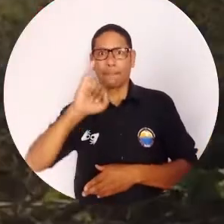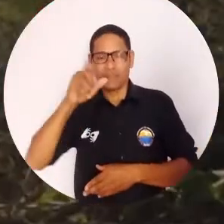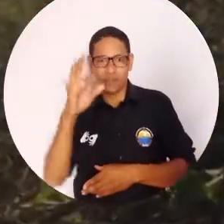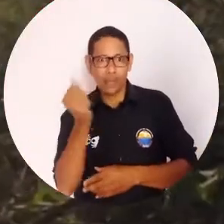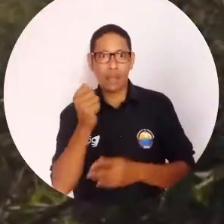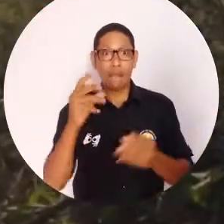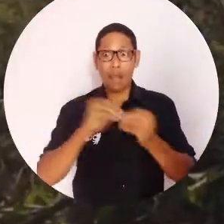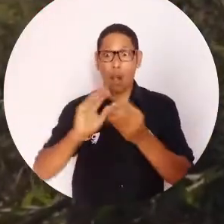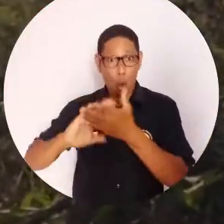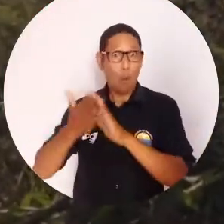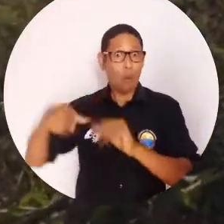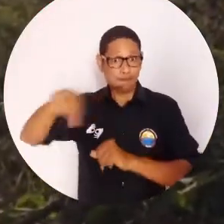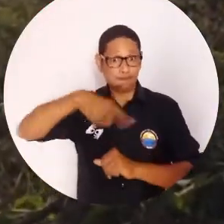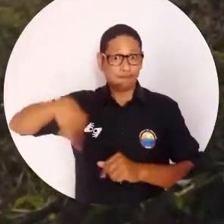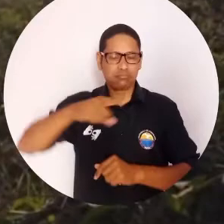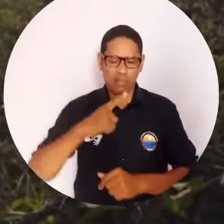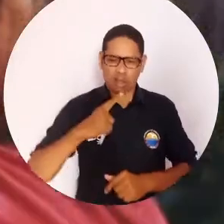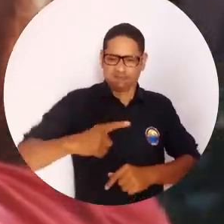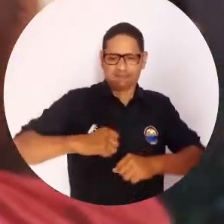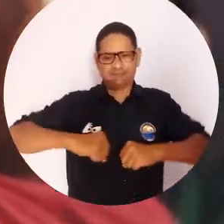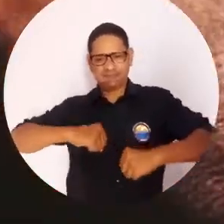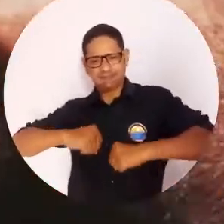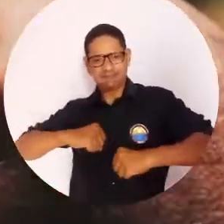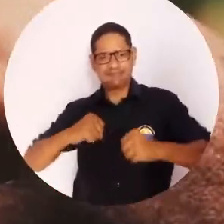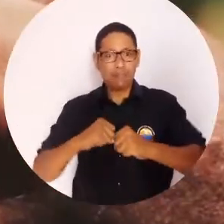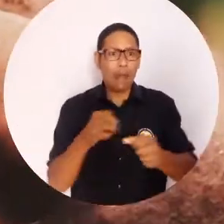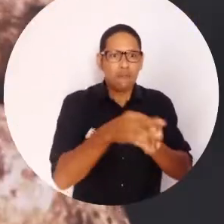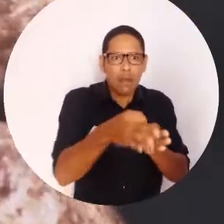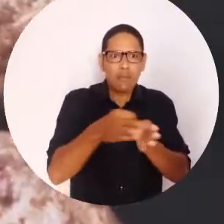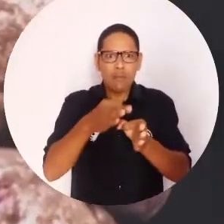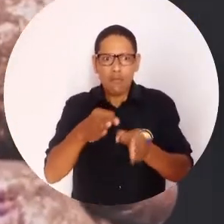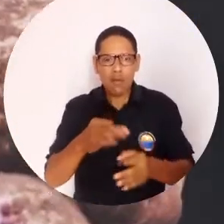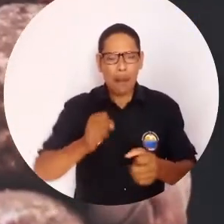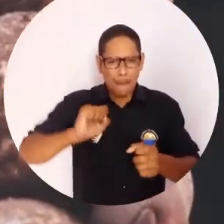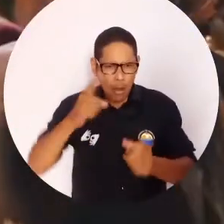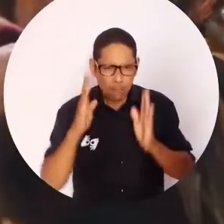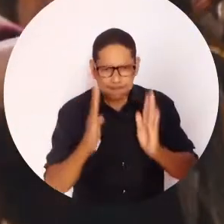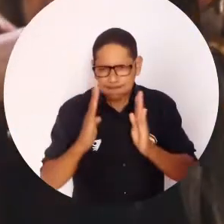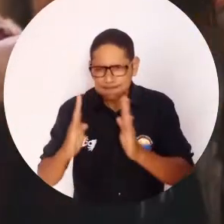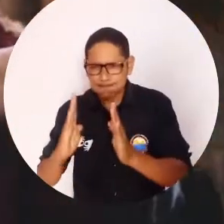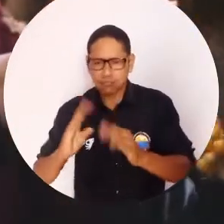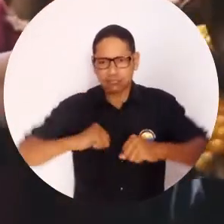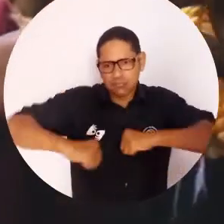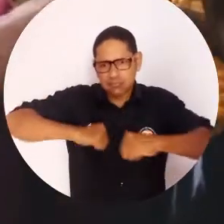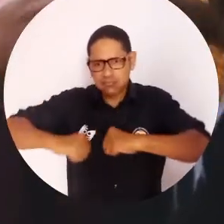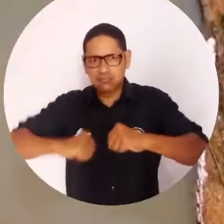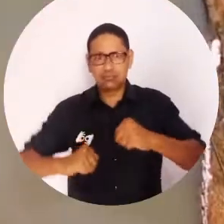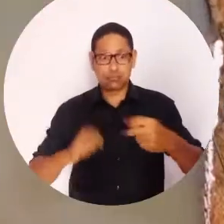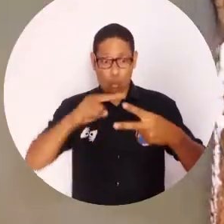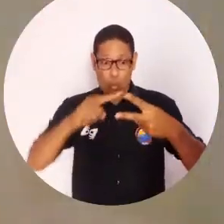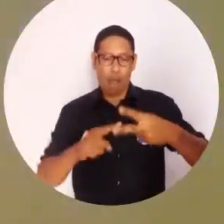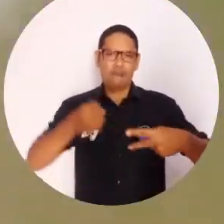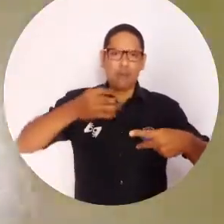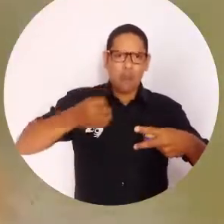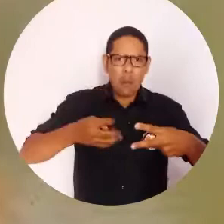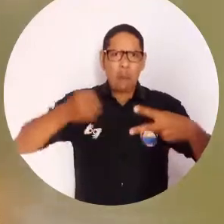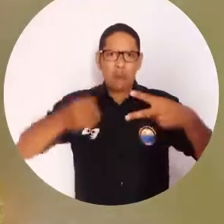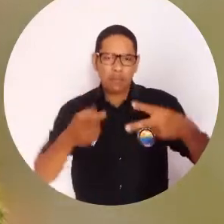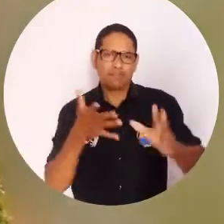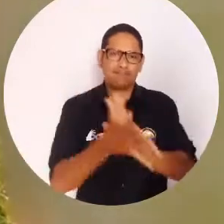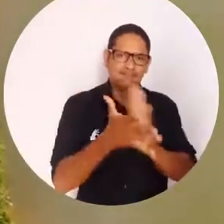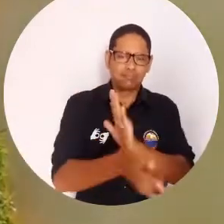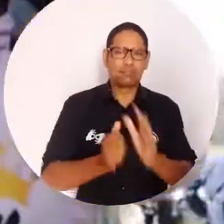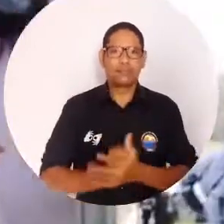Perijá, el empoderamiento de las comunidades y el impacto en los distintos municipios priorizados fueron los temas que se abordaron en los dos paneles